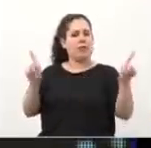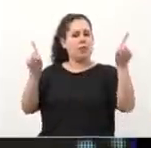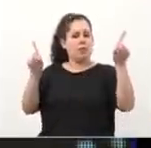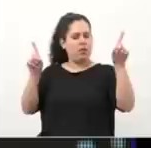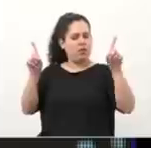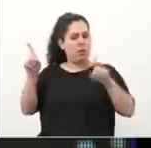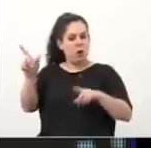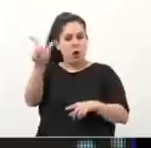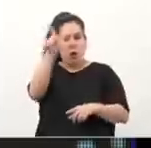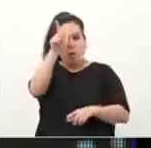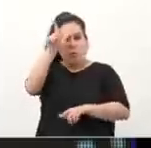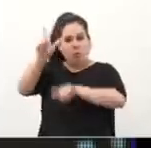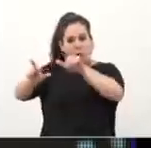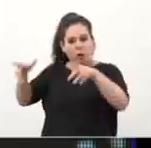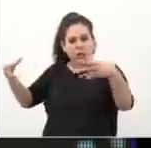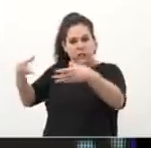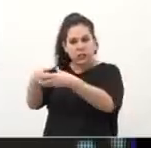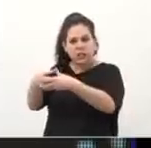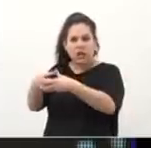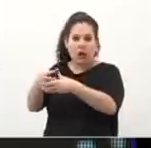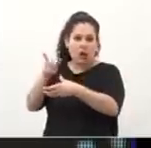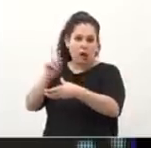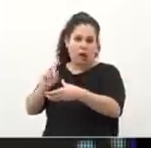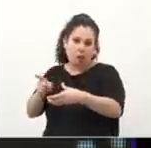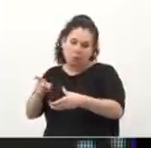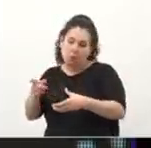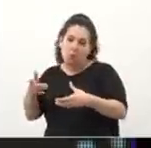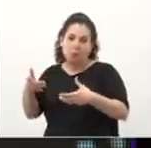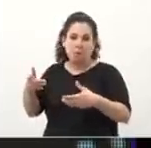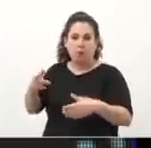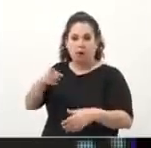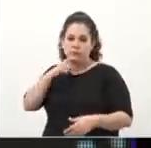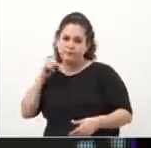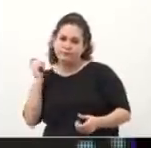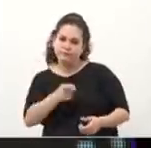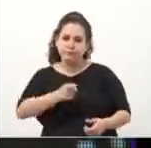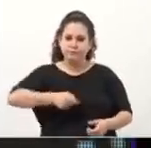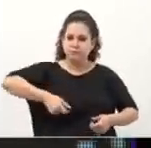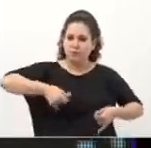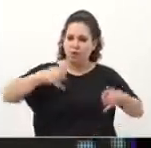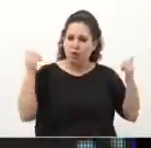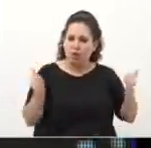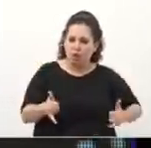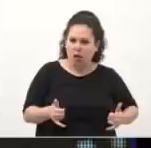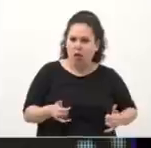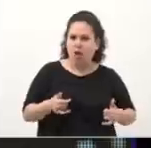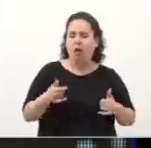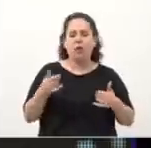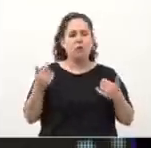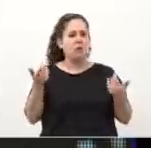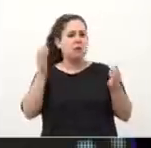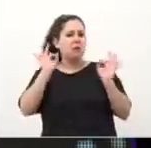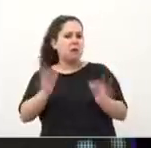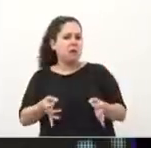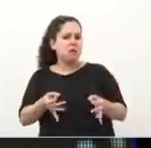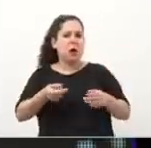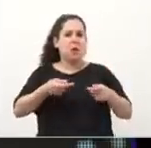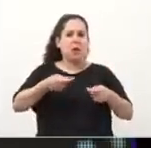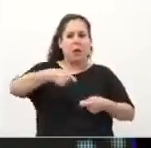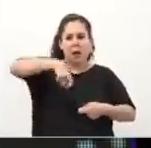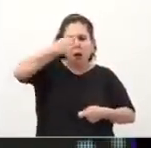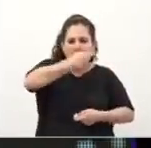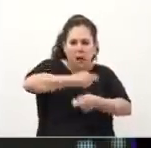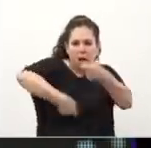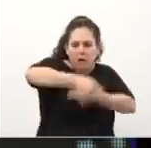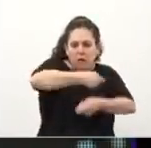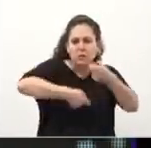corrompida ya misma, que regentea el delito. ¿Quién no sabe, que está viendo ahora el debate, que detrás del narcotráfico, de la